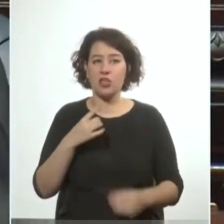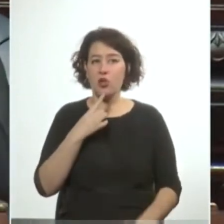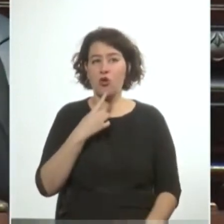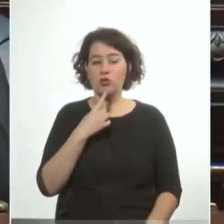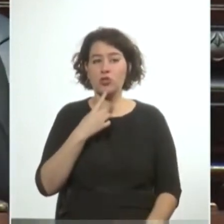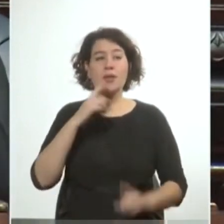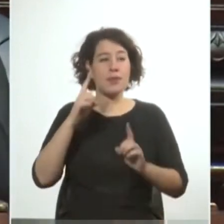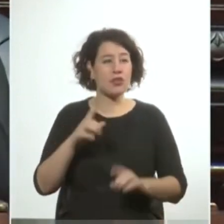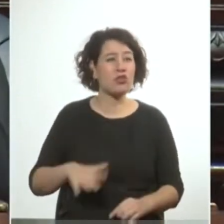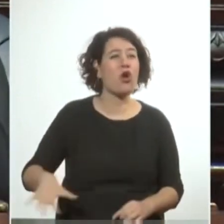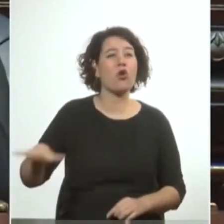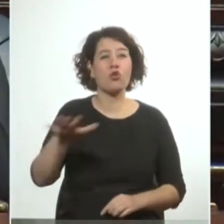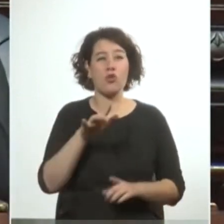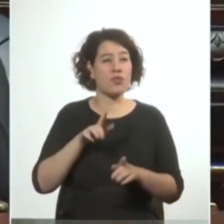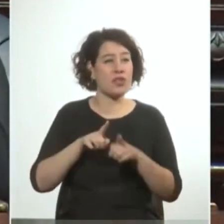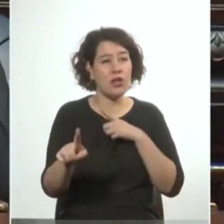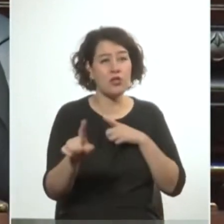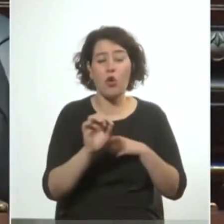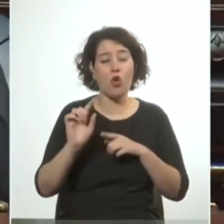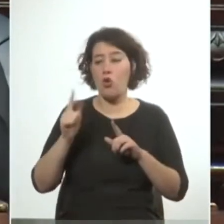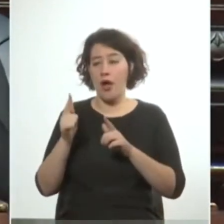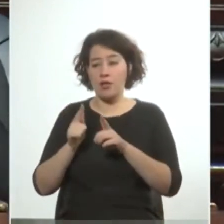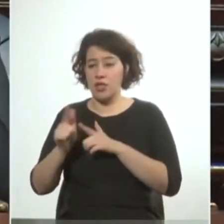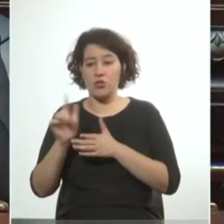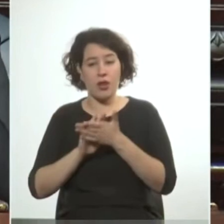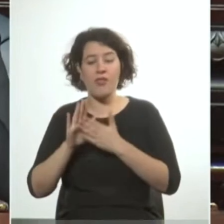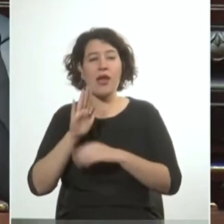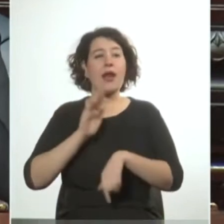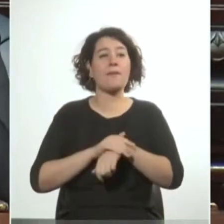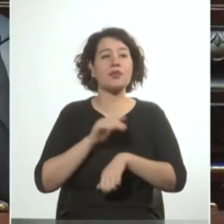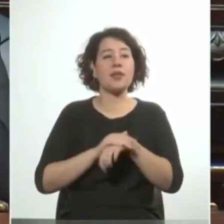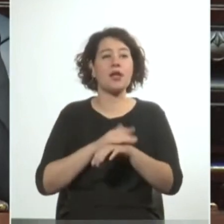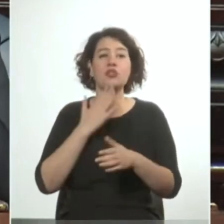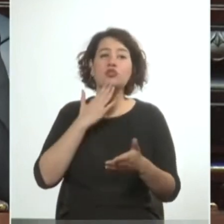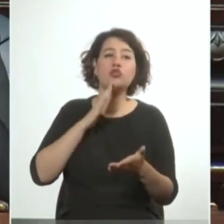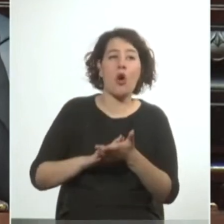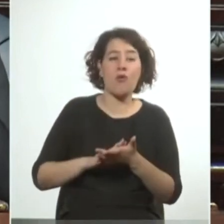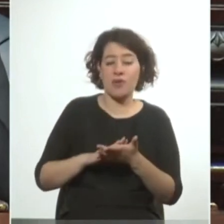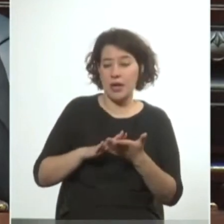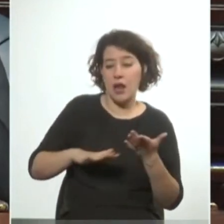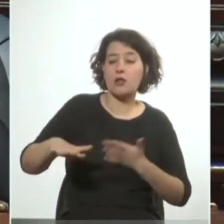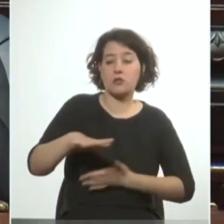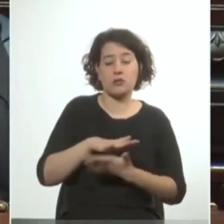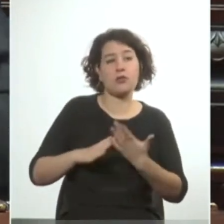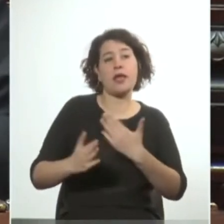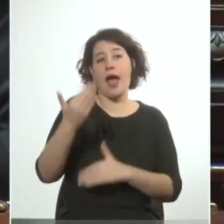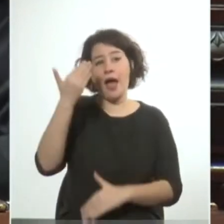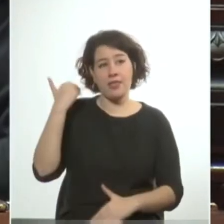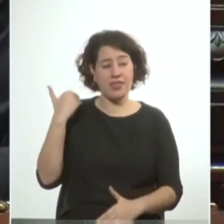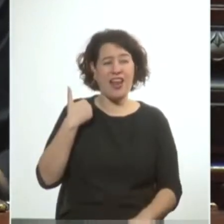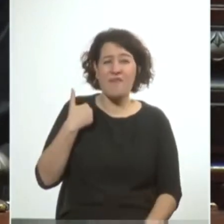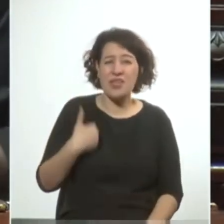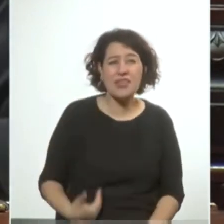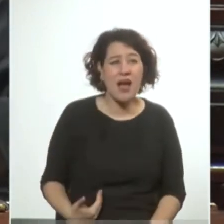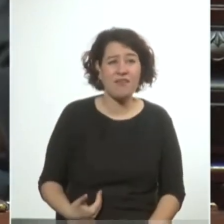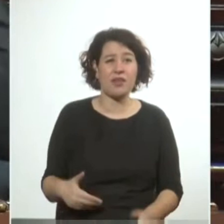y todos los que tuvieron directa o indirecta responsabilidad sobre los acontecimientos sucedidos los lamentables